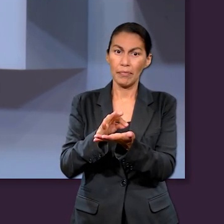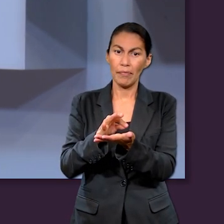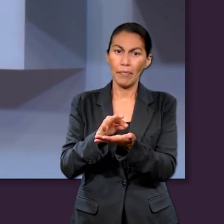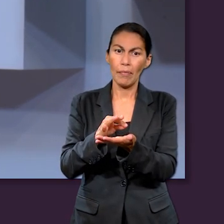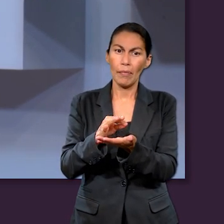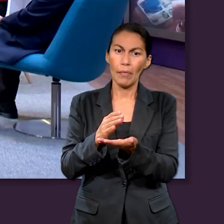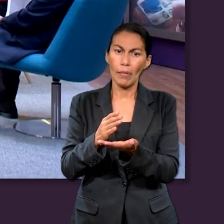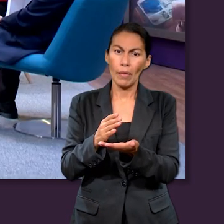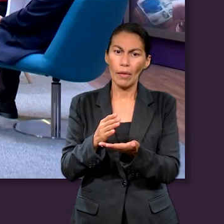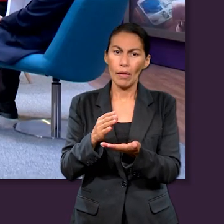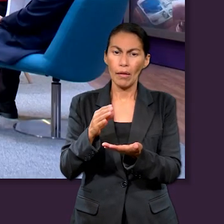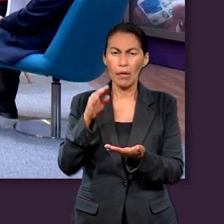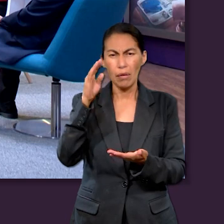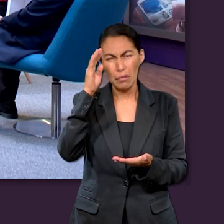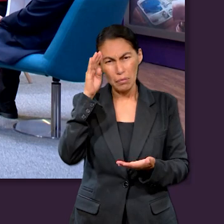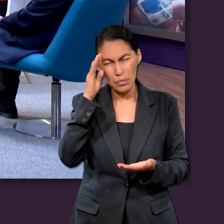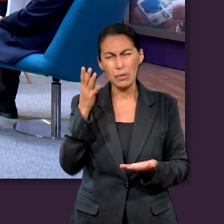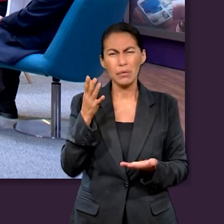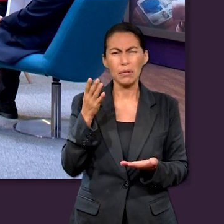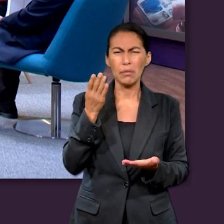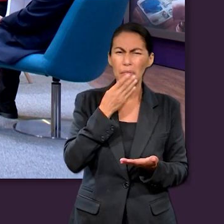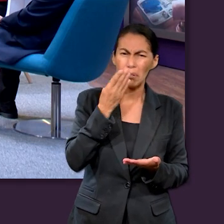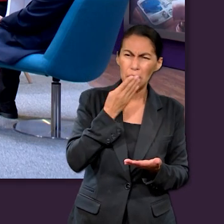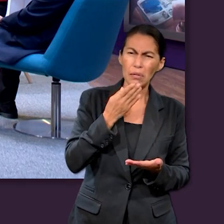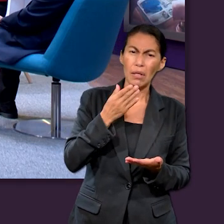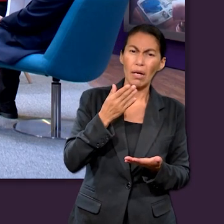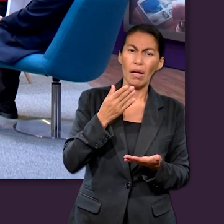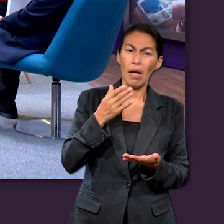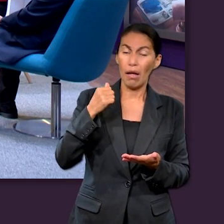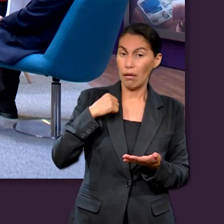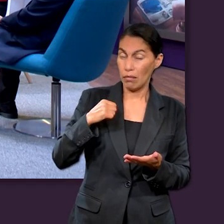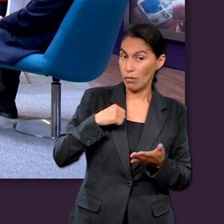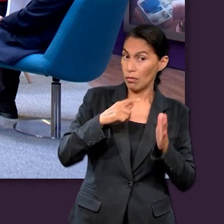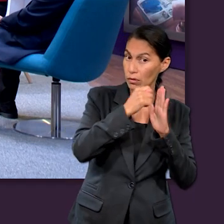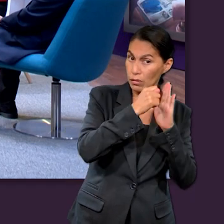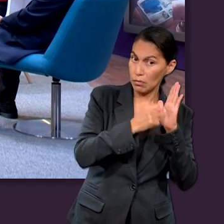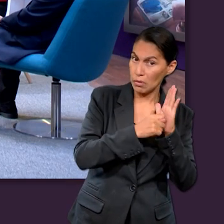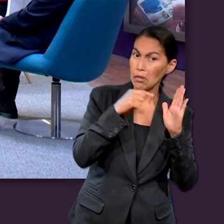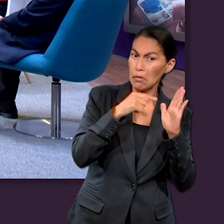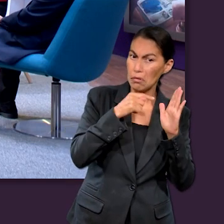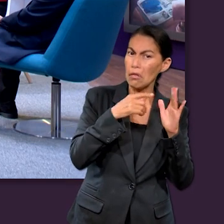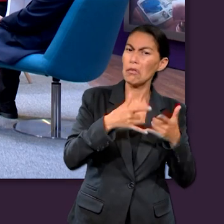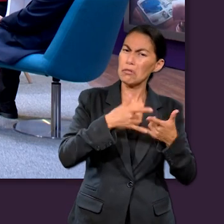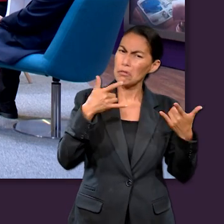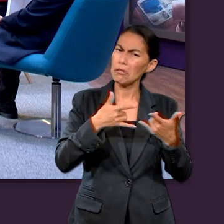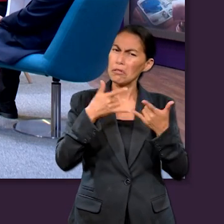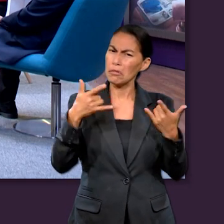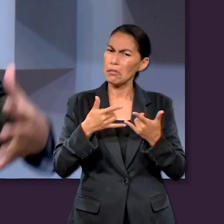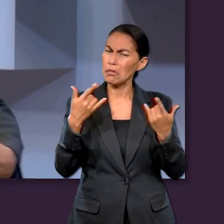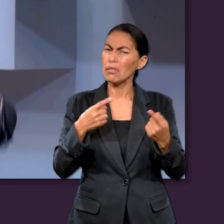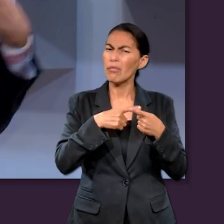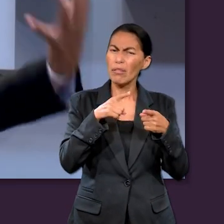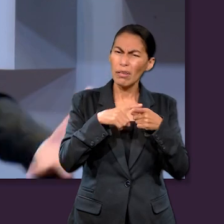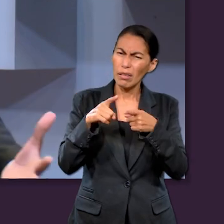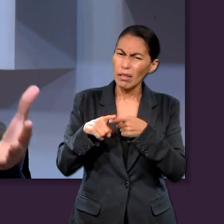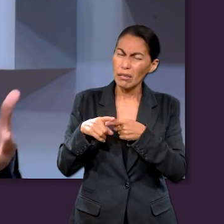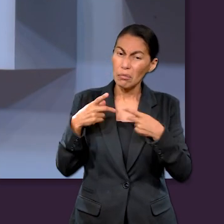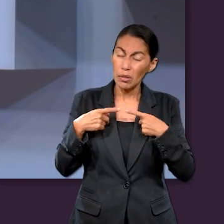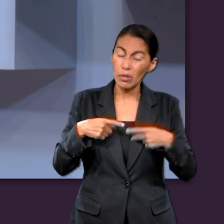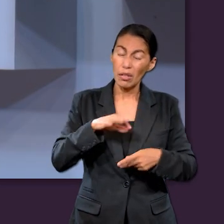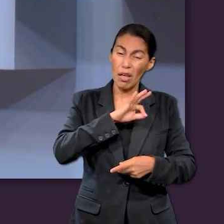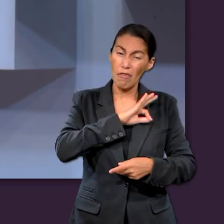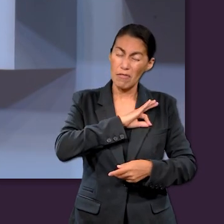creo que muchas veces, y más bien en la Biblia, en todo el Antiguo Testamento, hay muchas historias de personas que